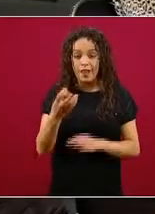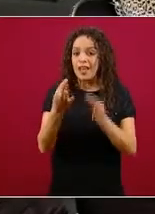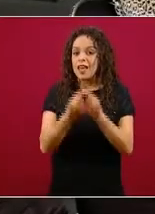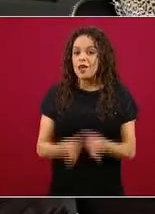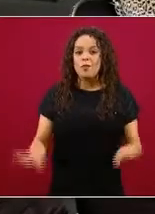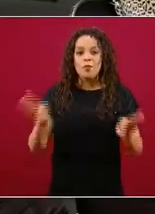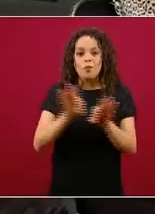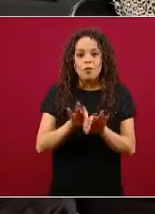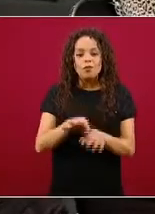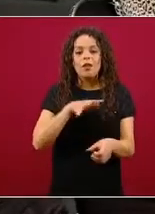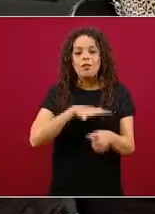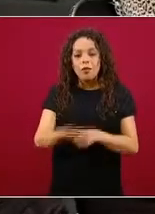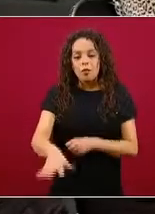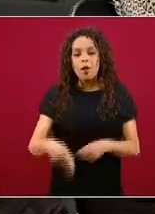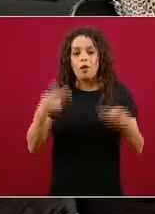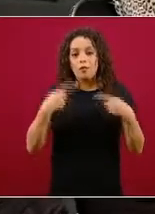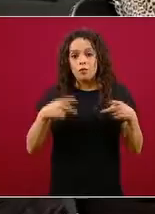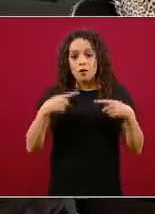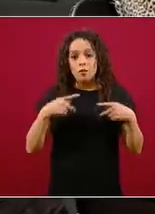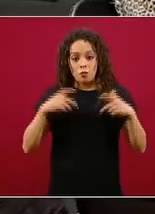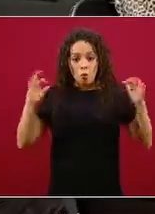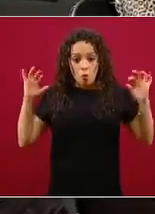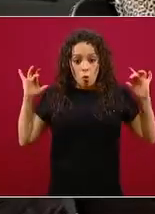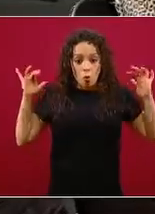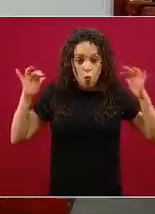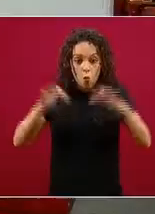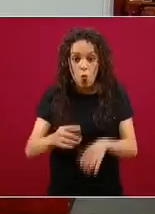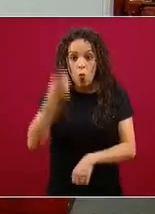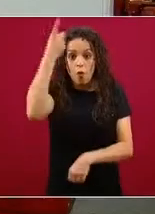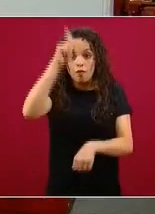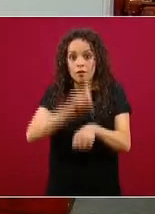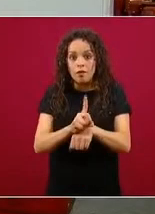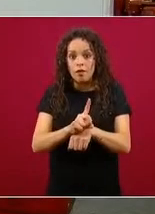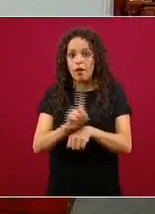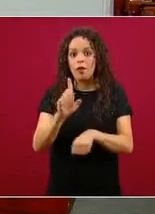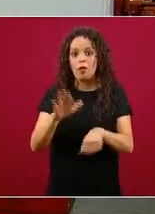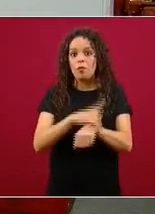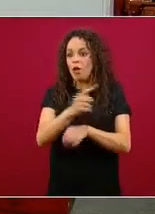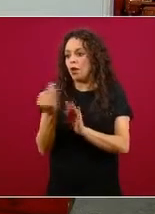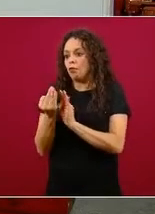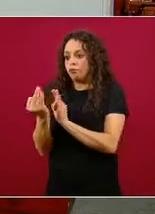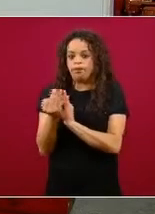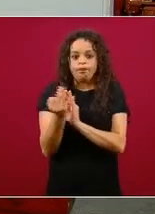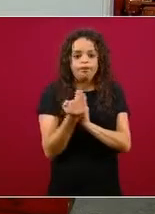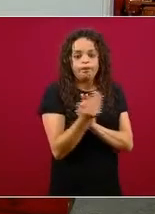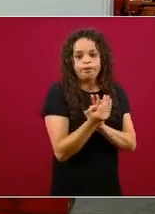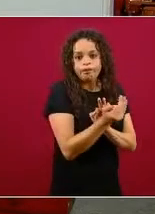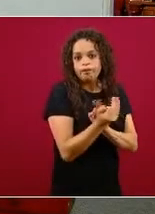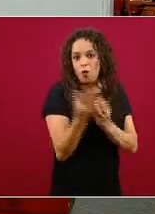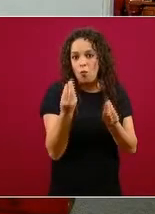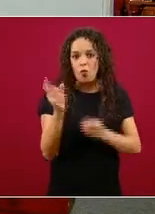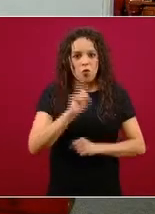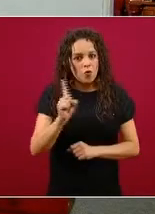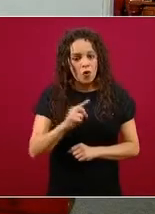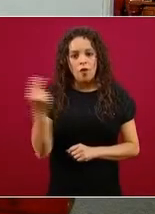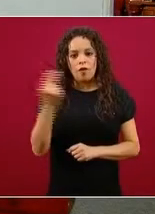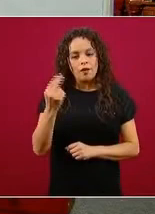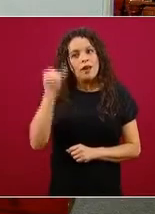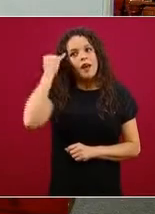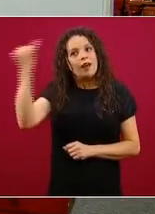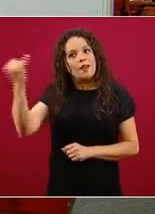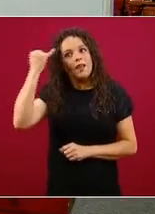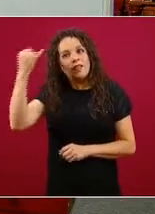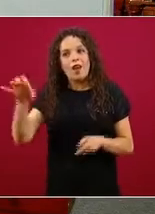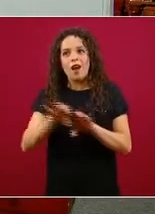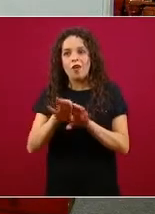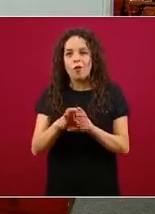en un sitio de alta densidad porque entonces están muy cerca hay muchas maneras creativas de encontrar las soluciones